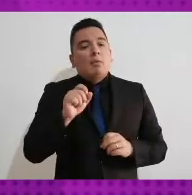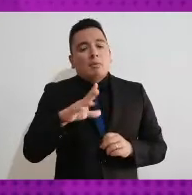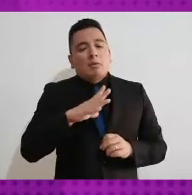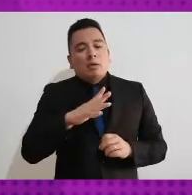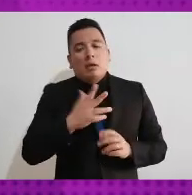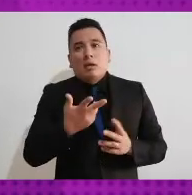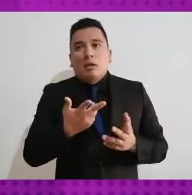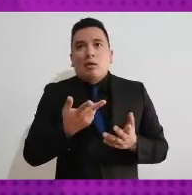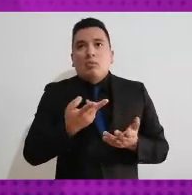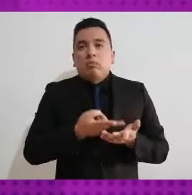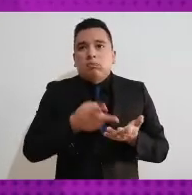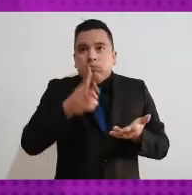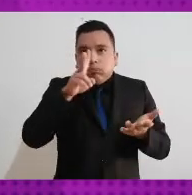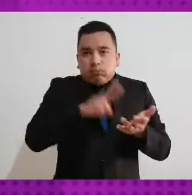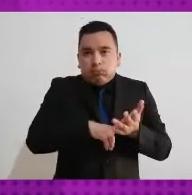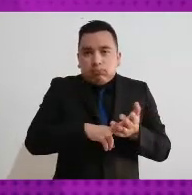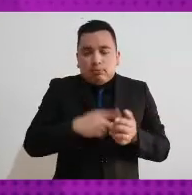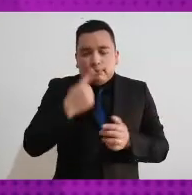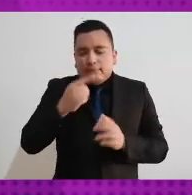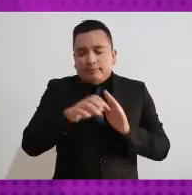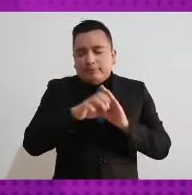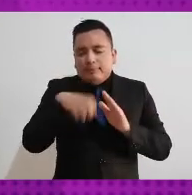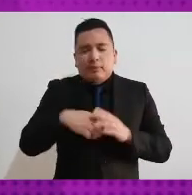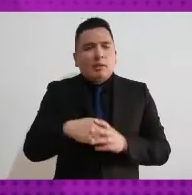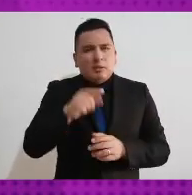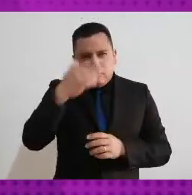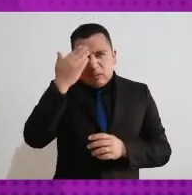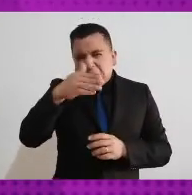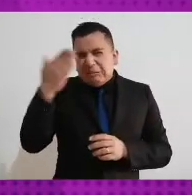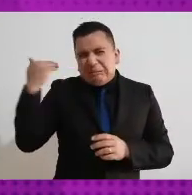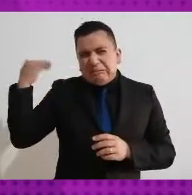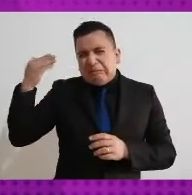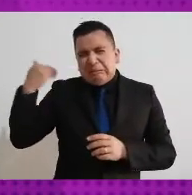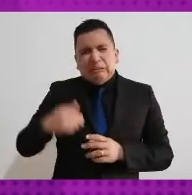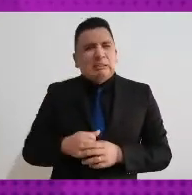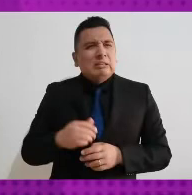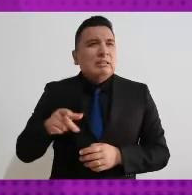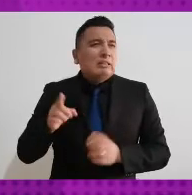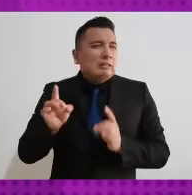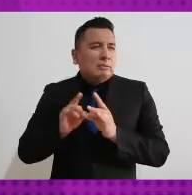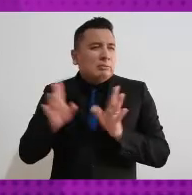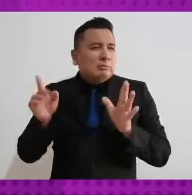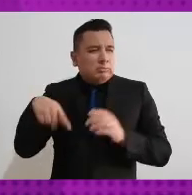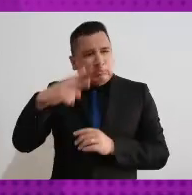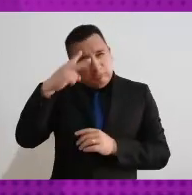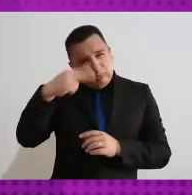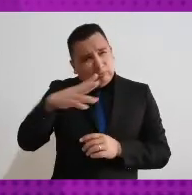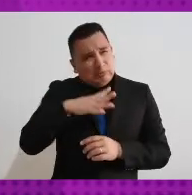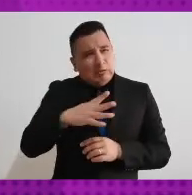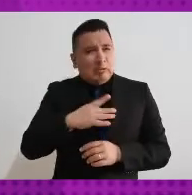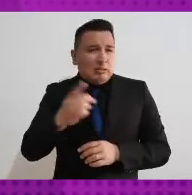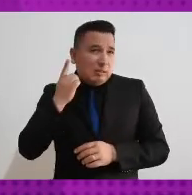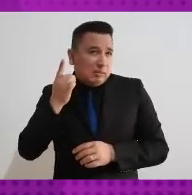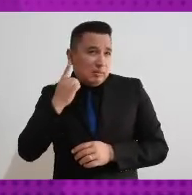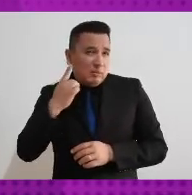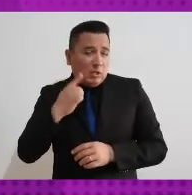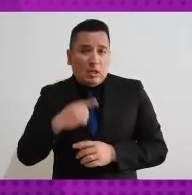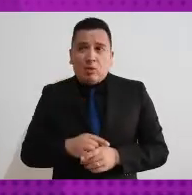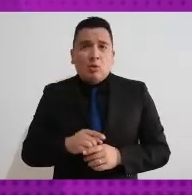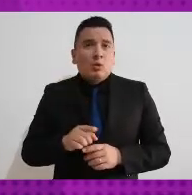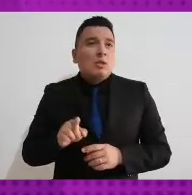ese terrible caso de las llamadas Juanitas y, partir de ese momento, se reforma la legislación electoral